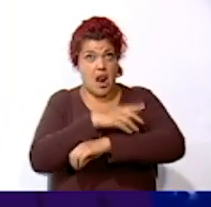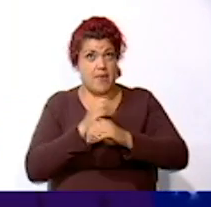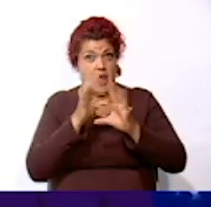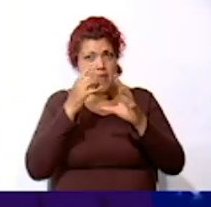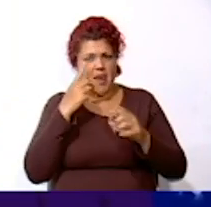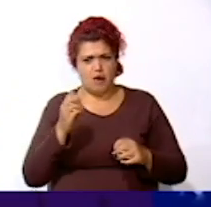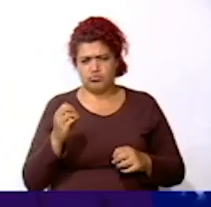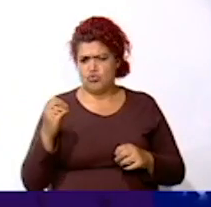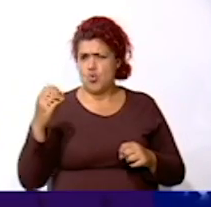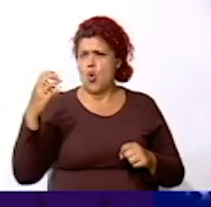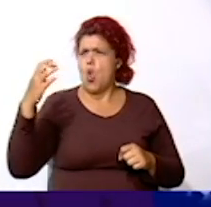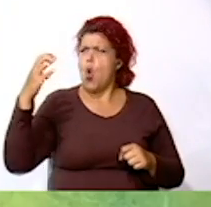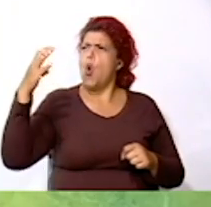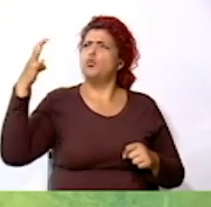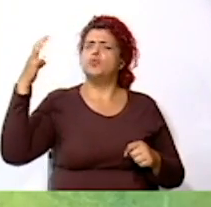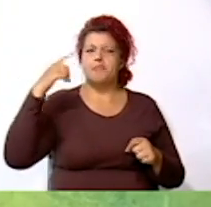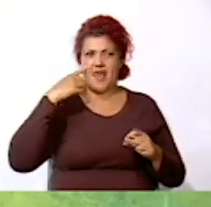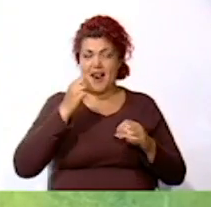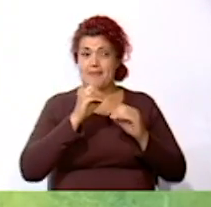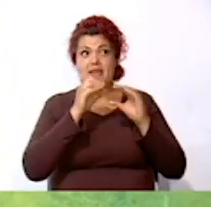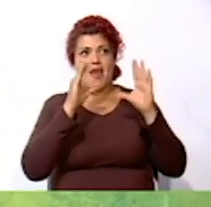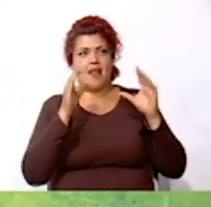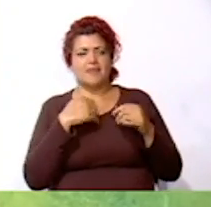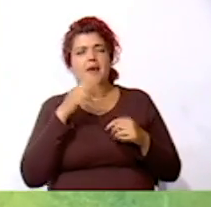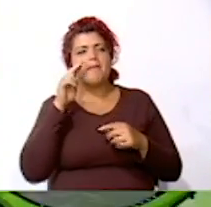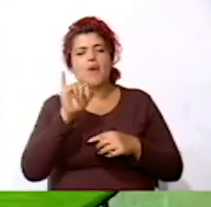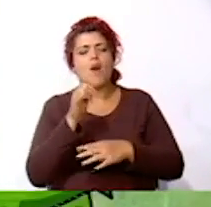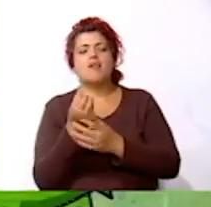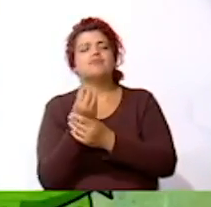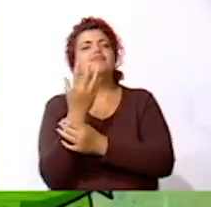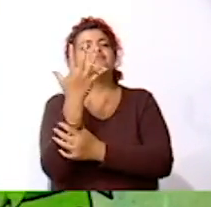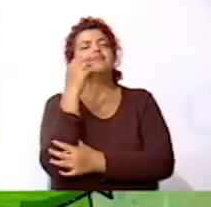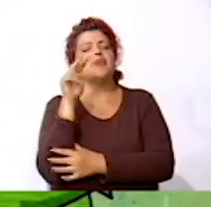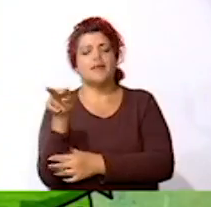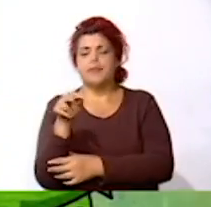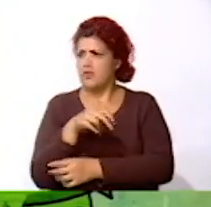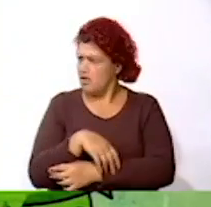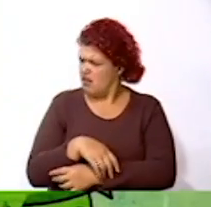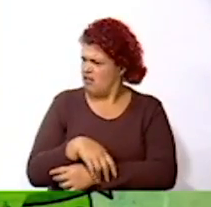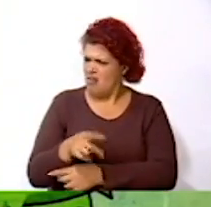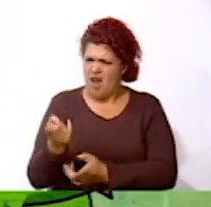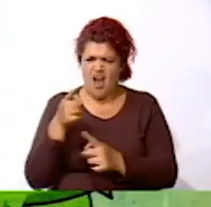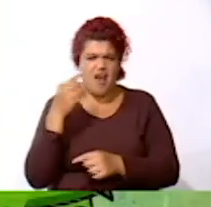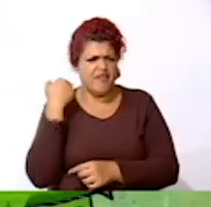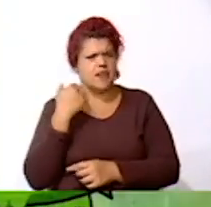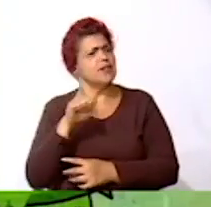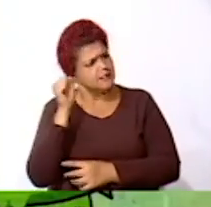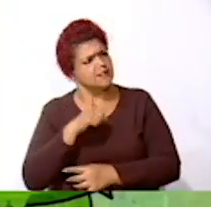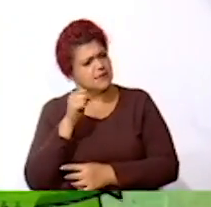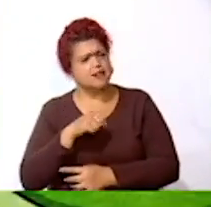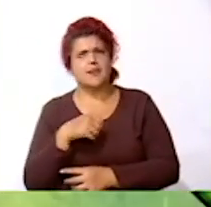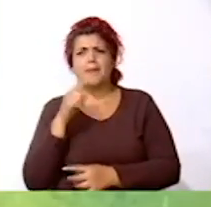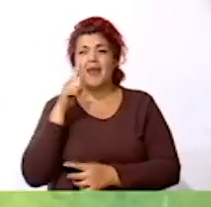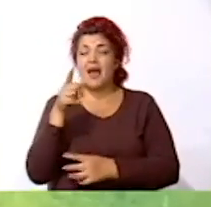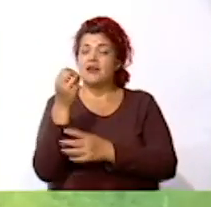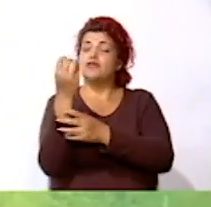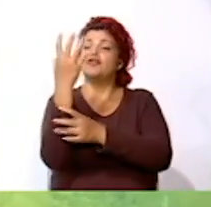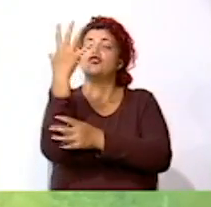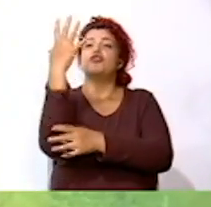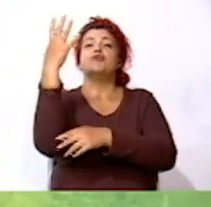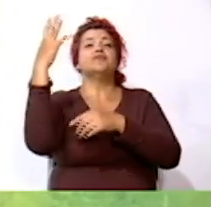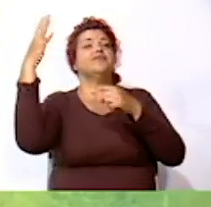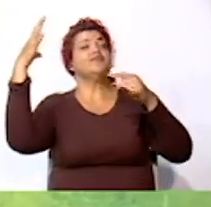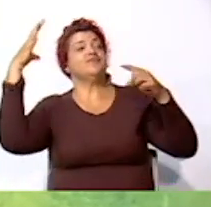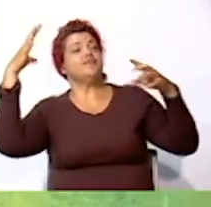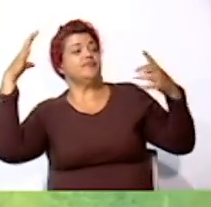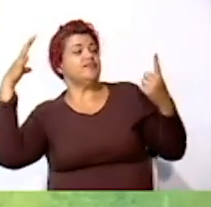distintos seres vivos Mira estas plantas ¿También les influye? Así es Ellas orientan sus tallos